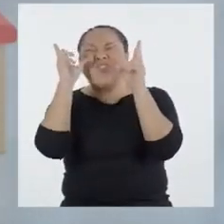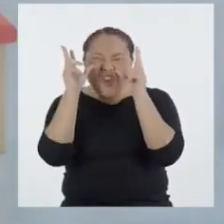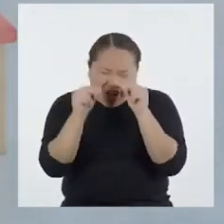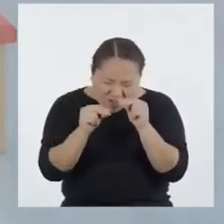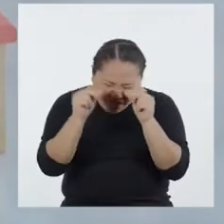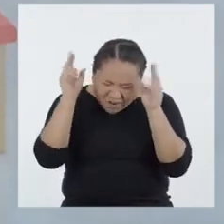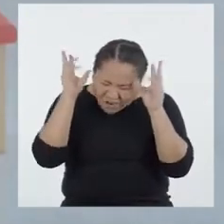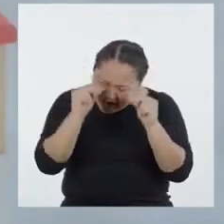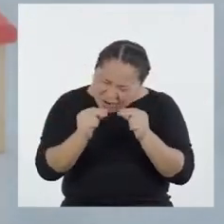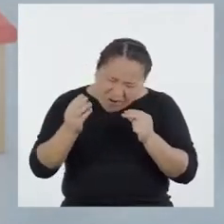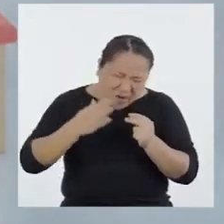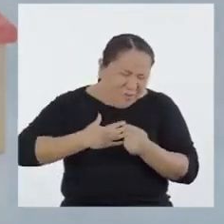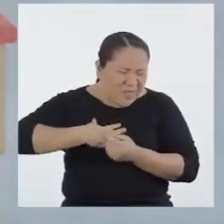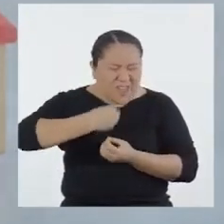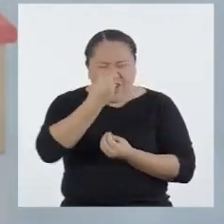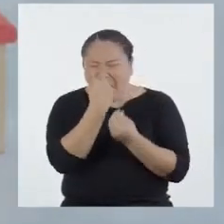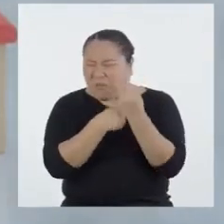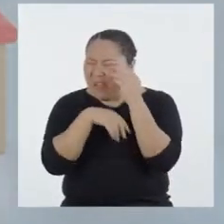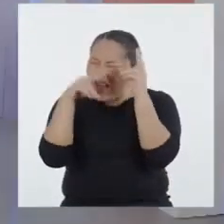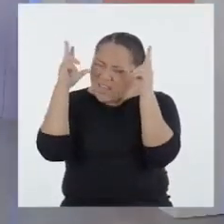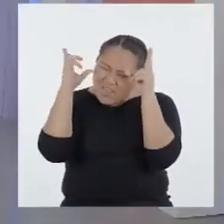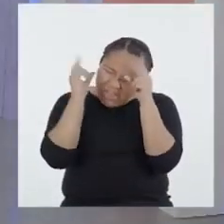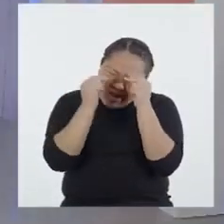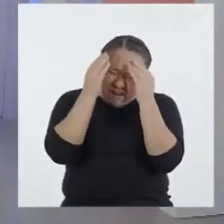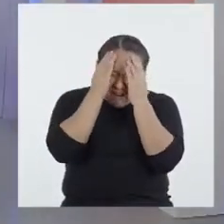¡Mi comida no! ¡No!